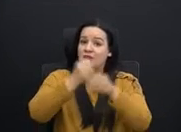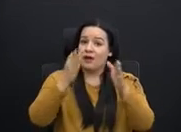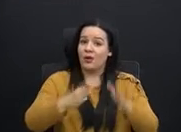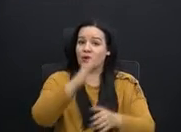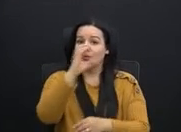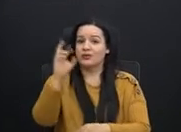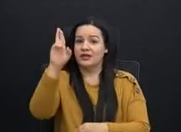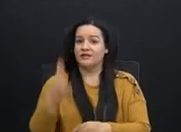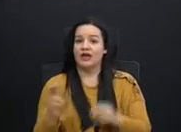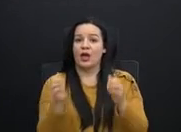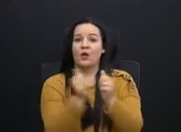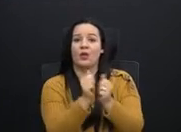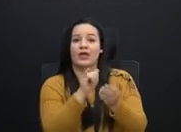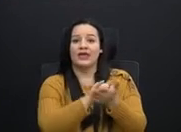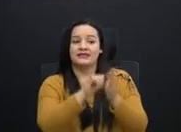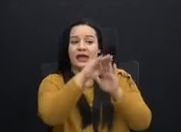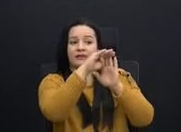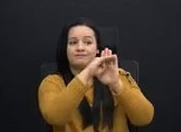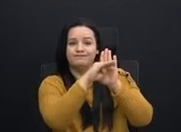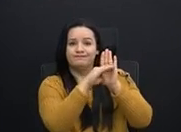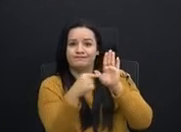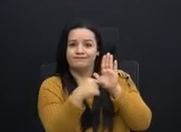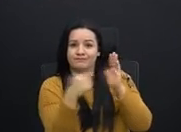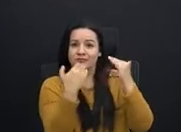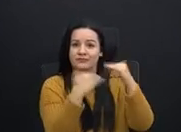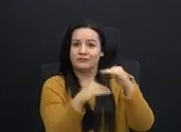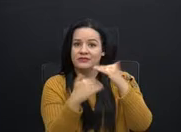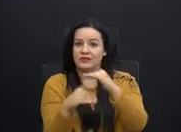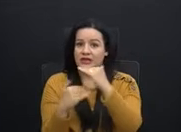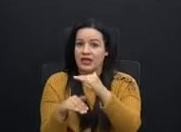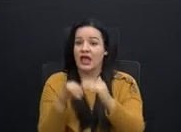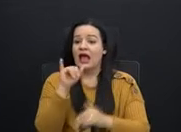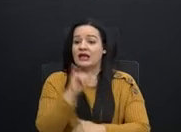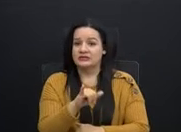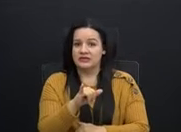planteadas no se van a dar las contrataciones.